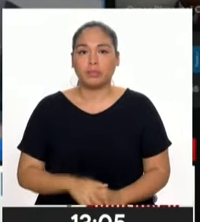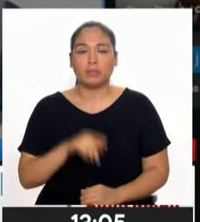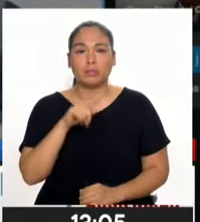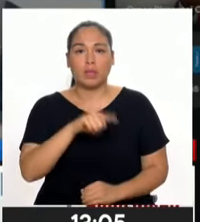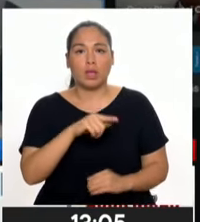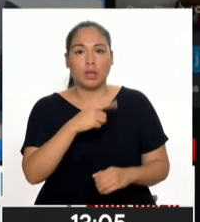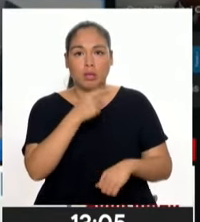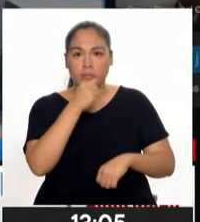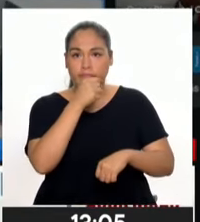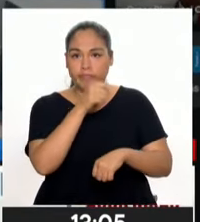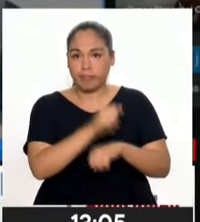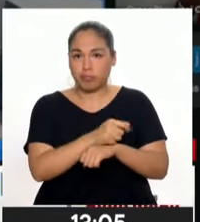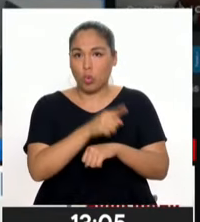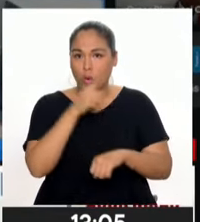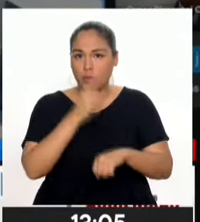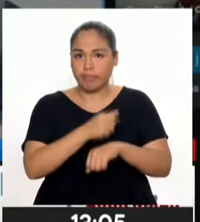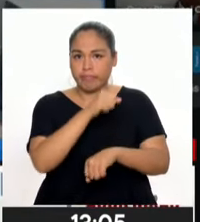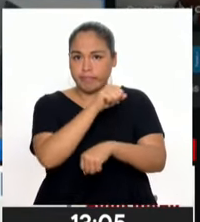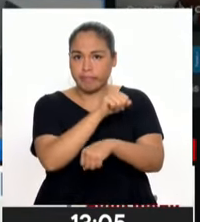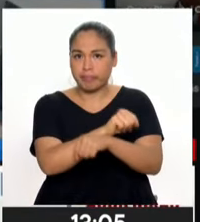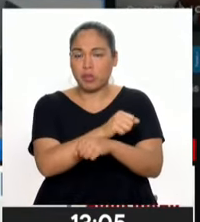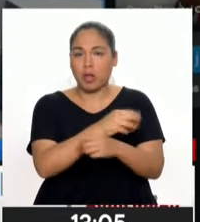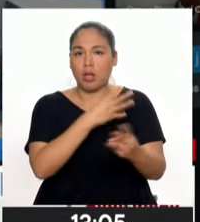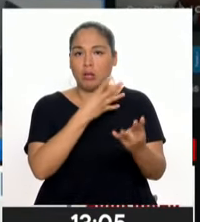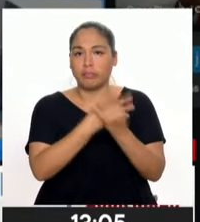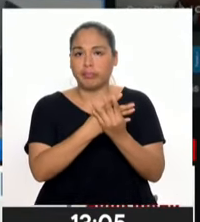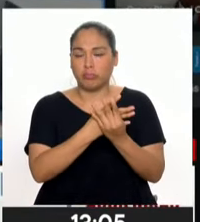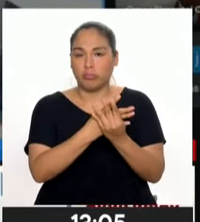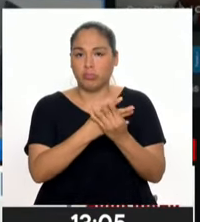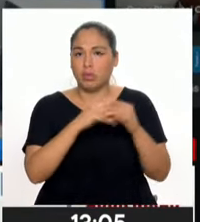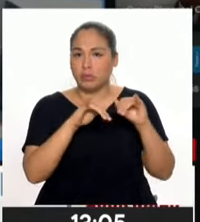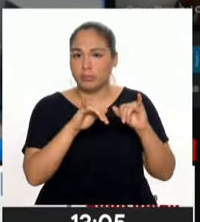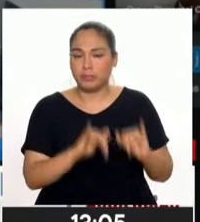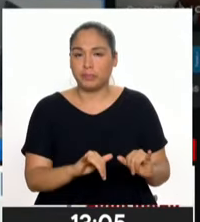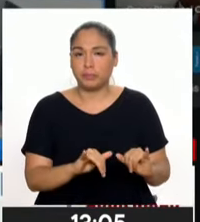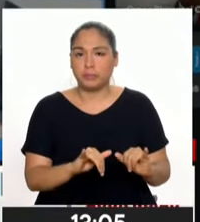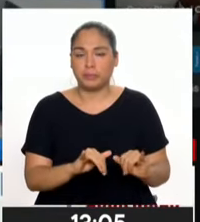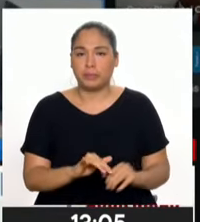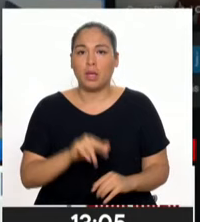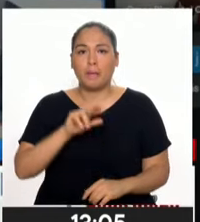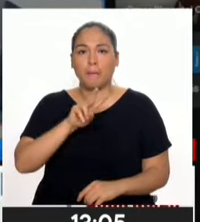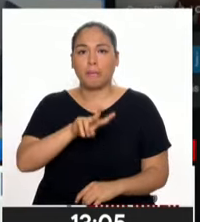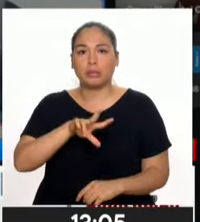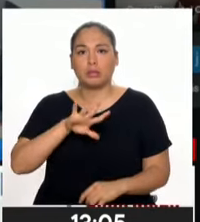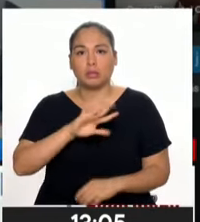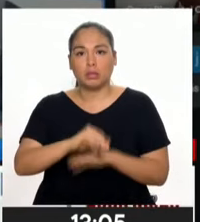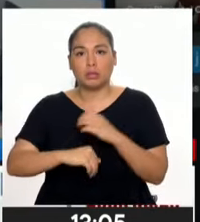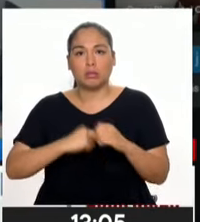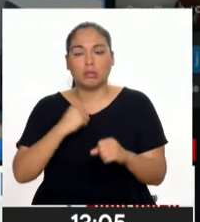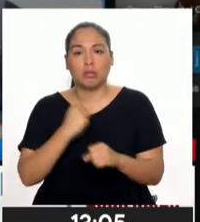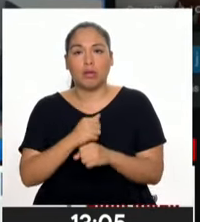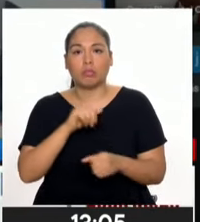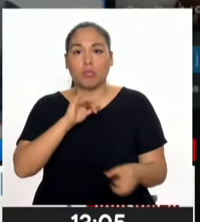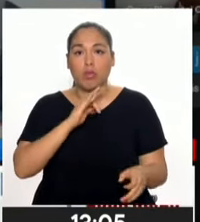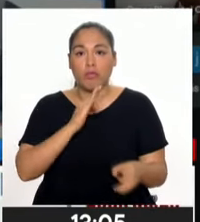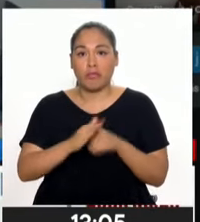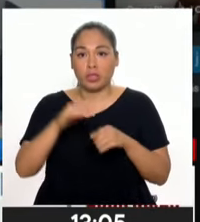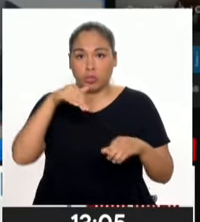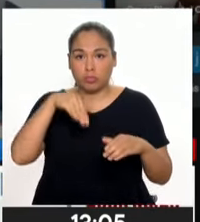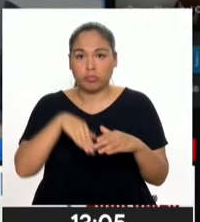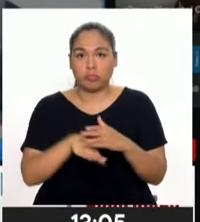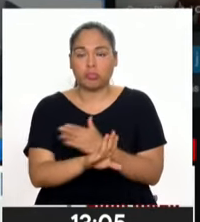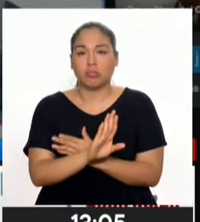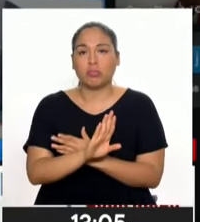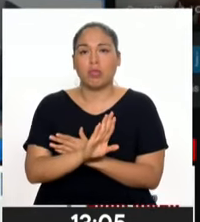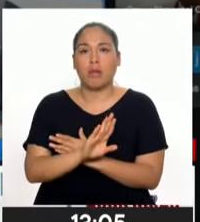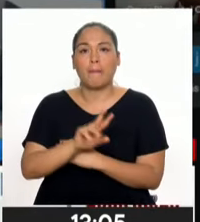impuesto 25 años de pena privativa de libertad. Siendo su fecha de internamiento